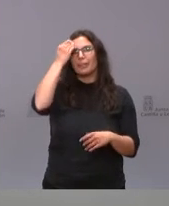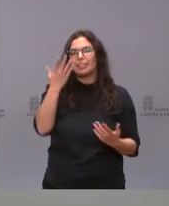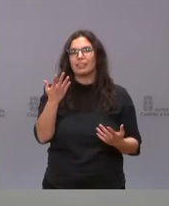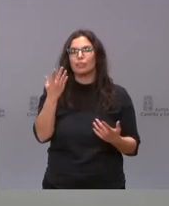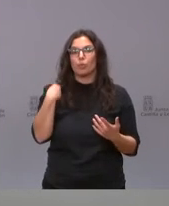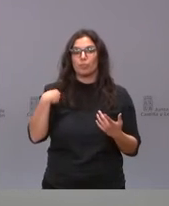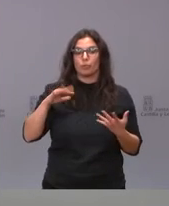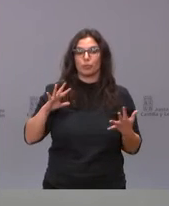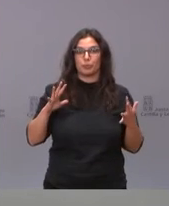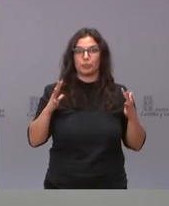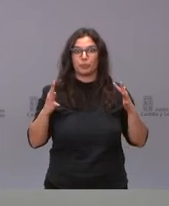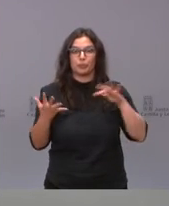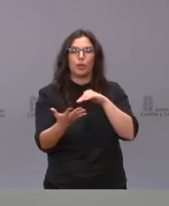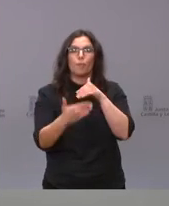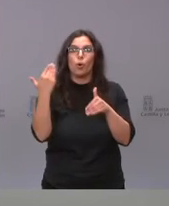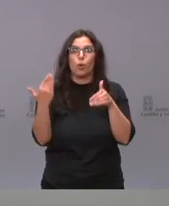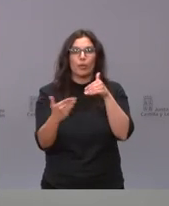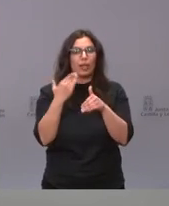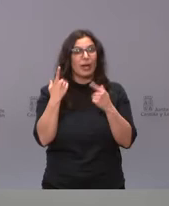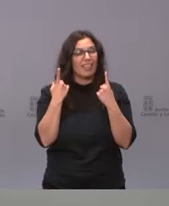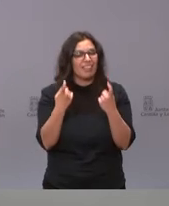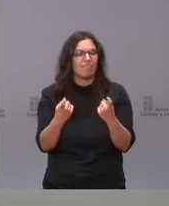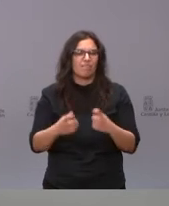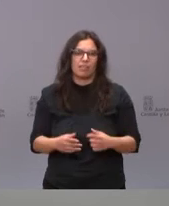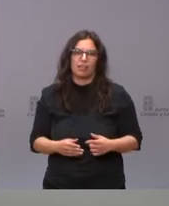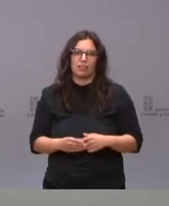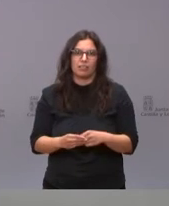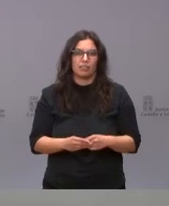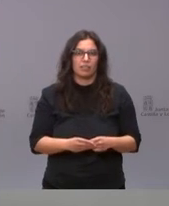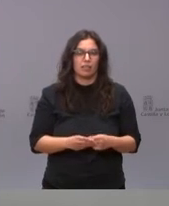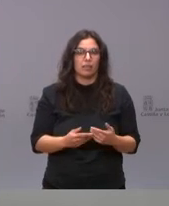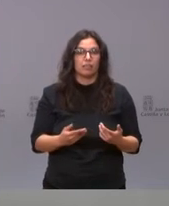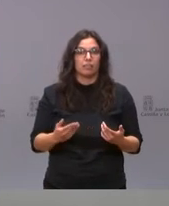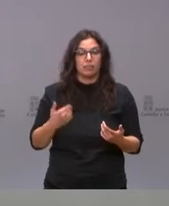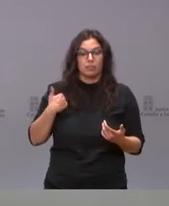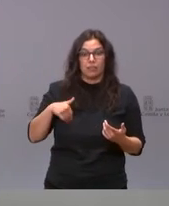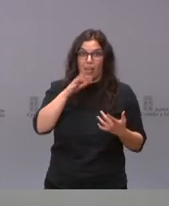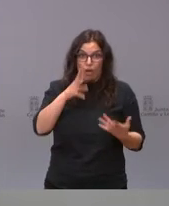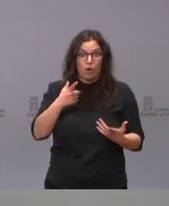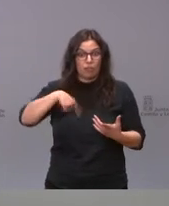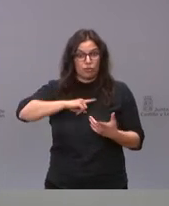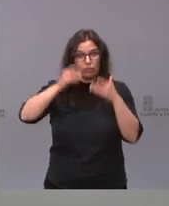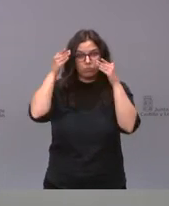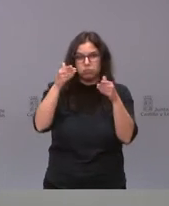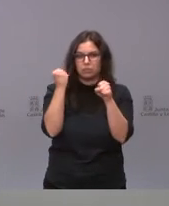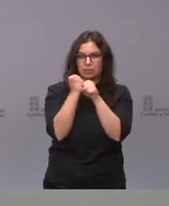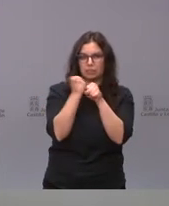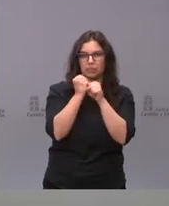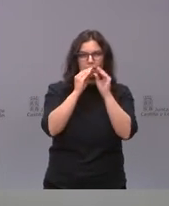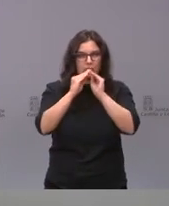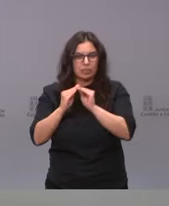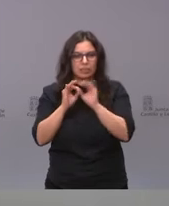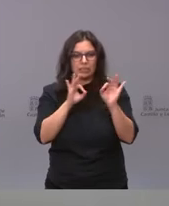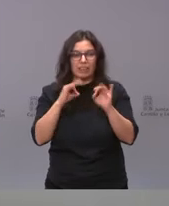modernización tan necesaria que se está produciendo, en la que estamos trabajando, en la que tenemos que seguir